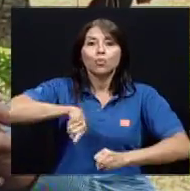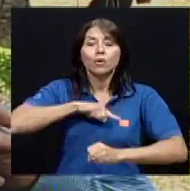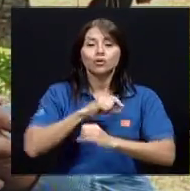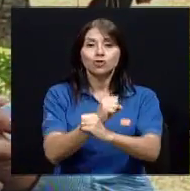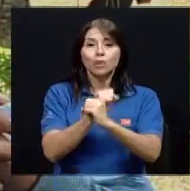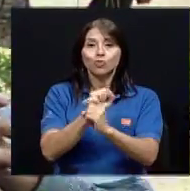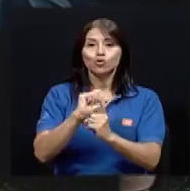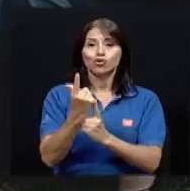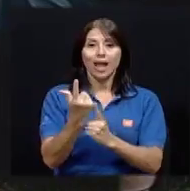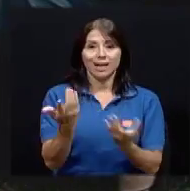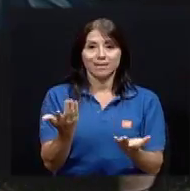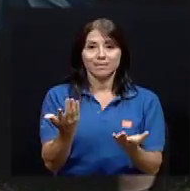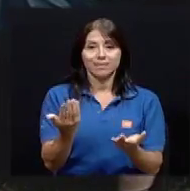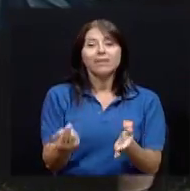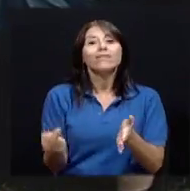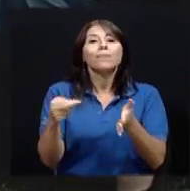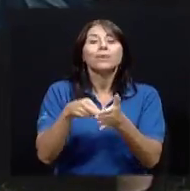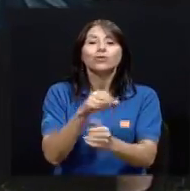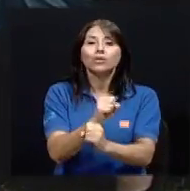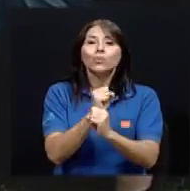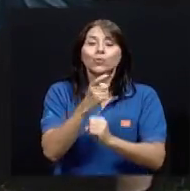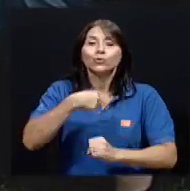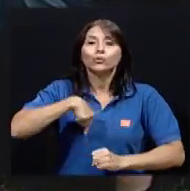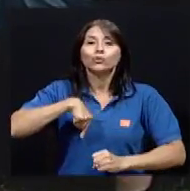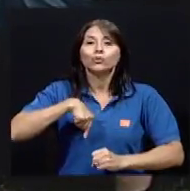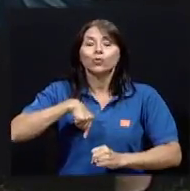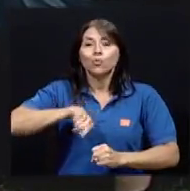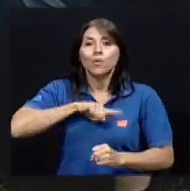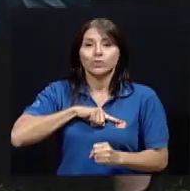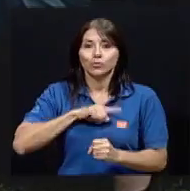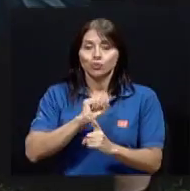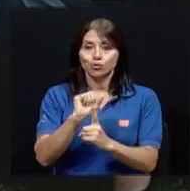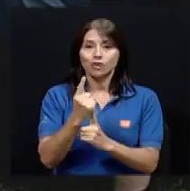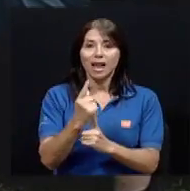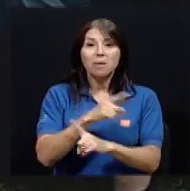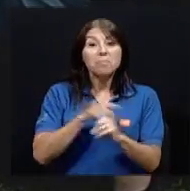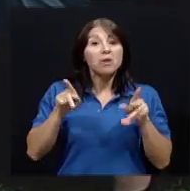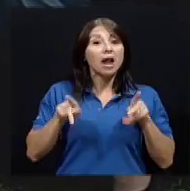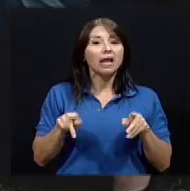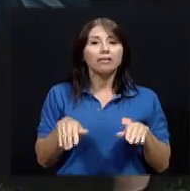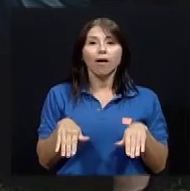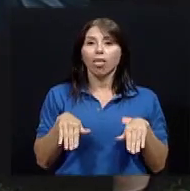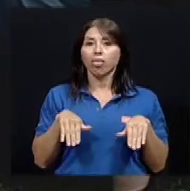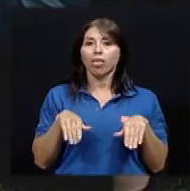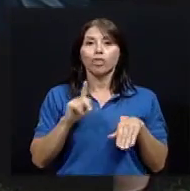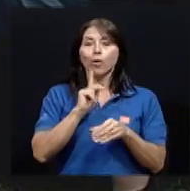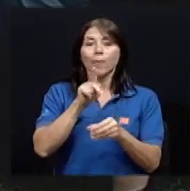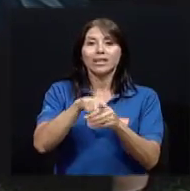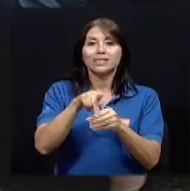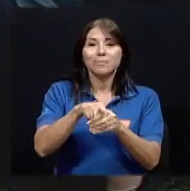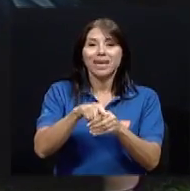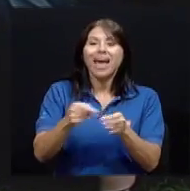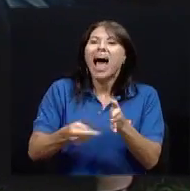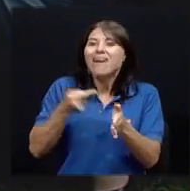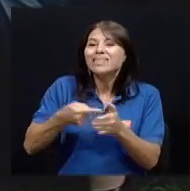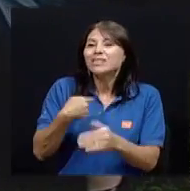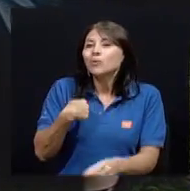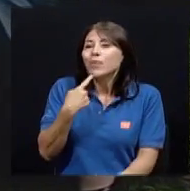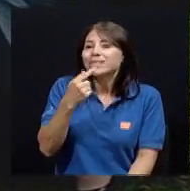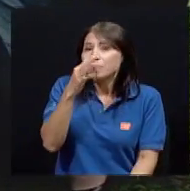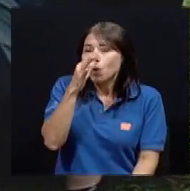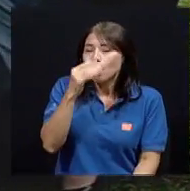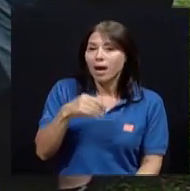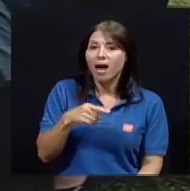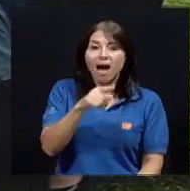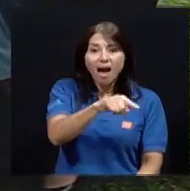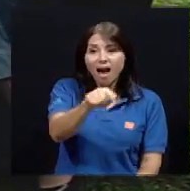insistir, del Seguro Social. Bueno, ¿qué es que hace la gente? Pues no participa, ¿verdad? Tanto que muchas veces, son de broma, uno dice que muchas